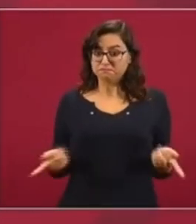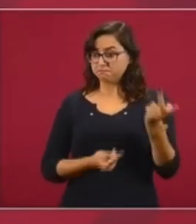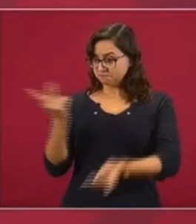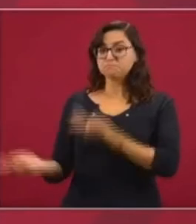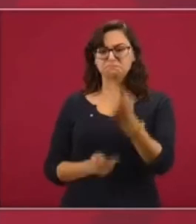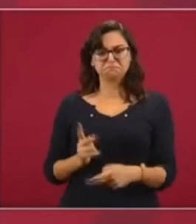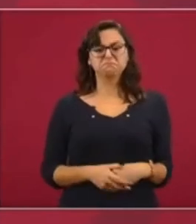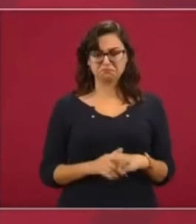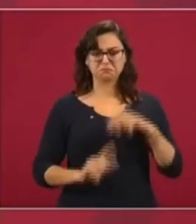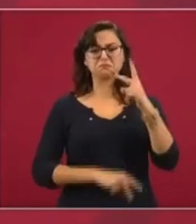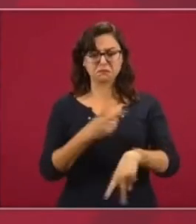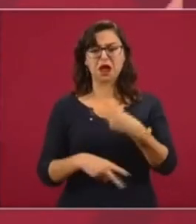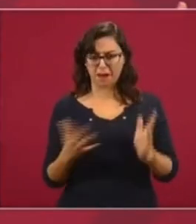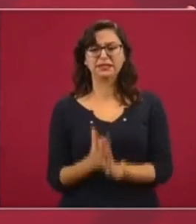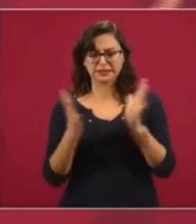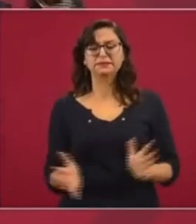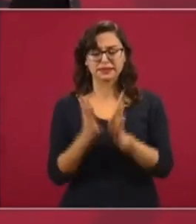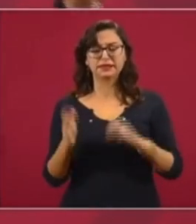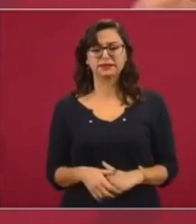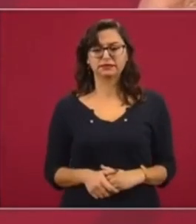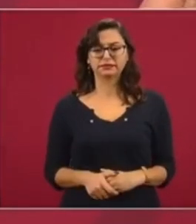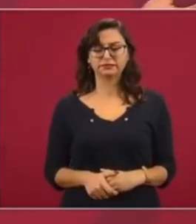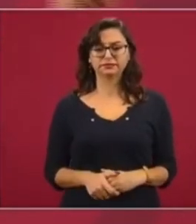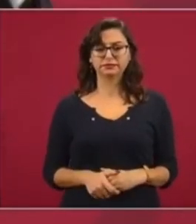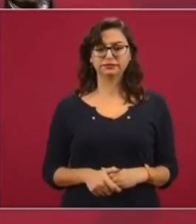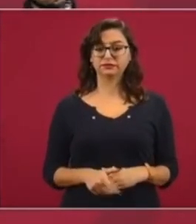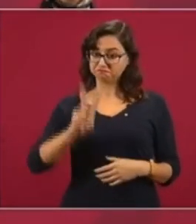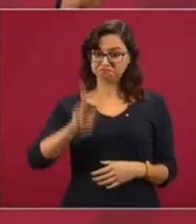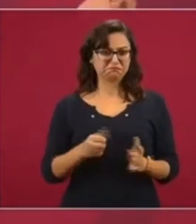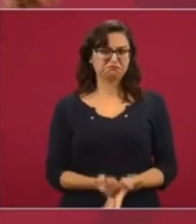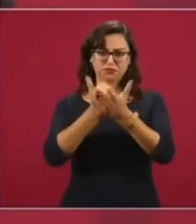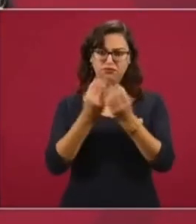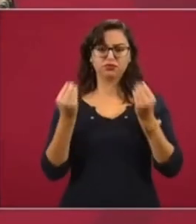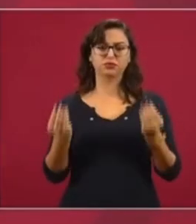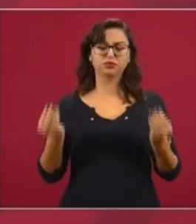va y va a ayudar mucho.